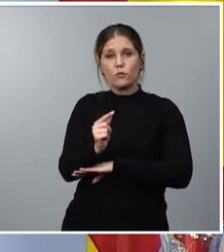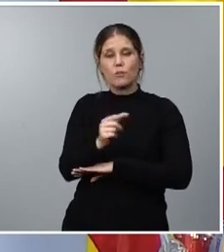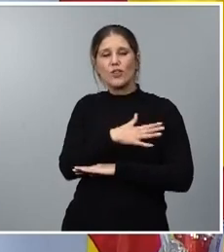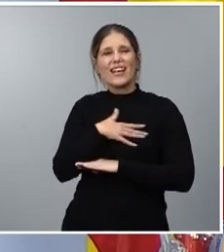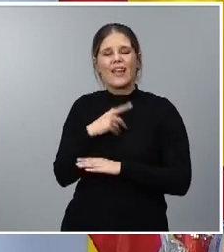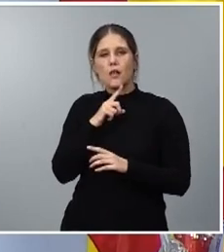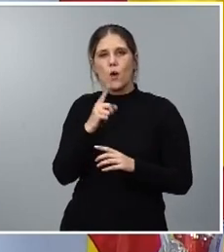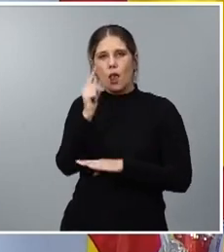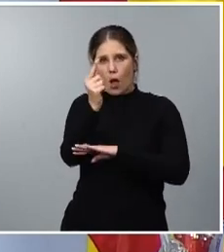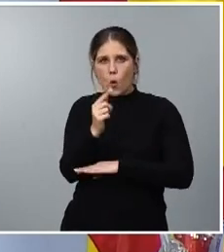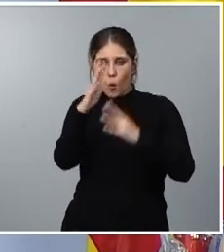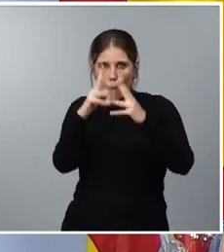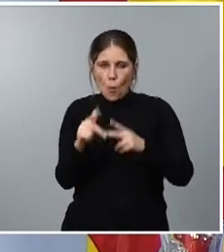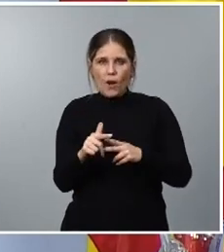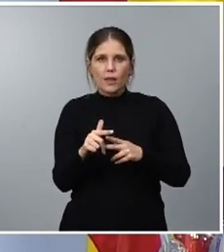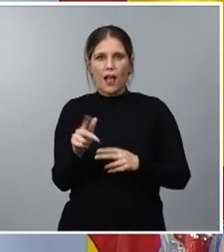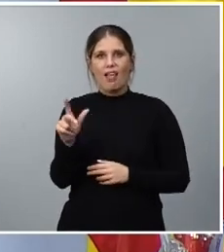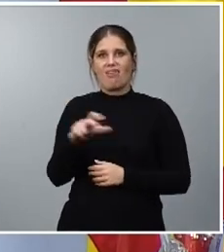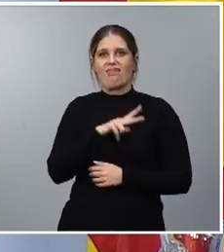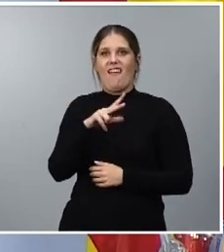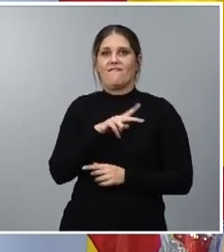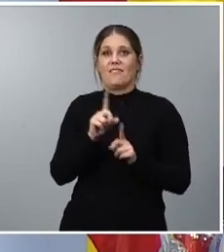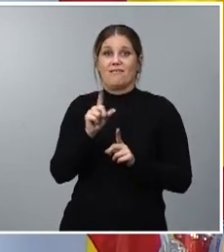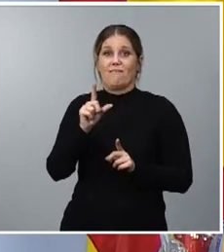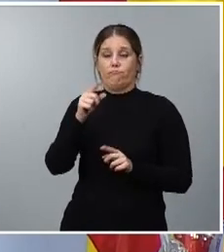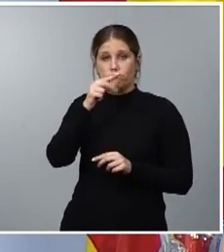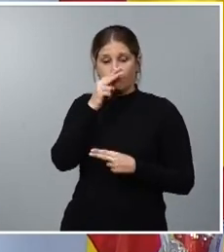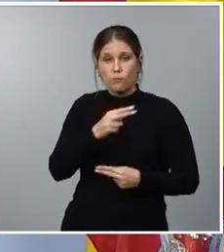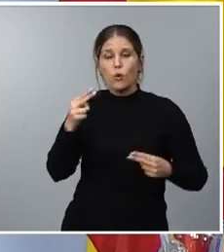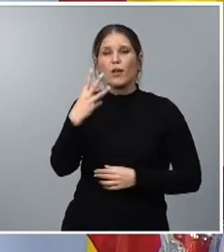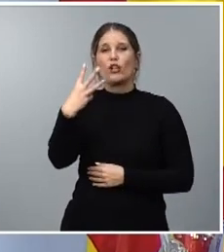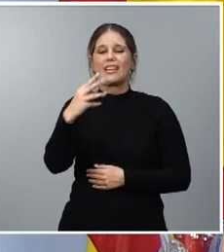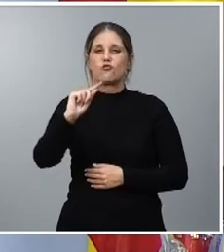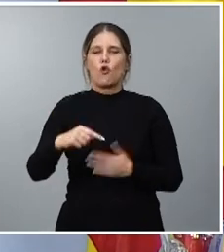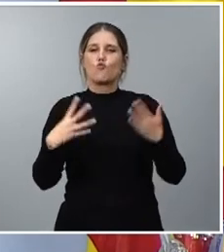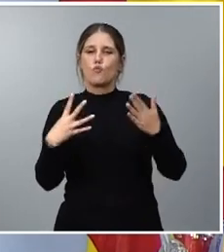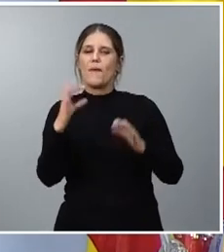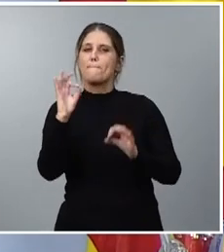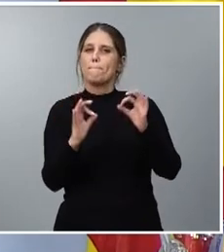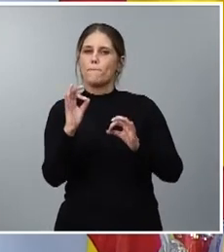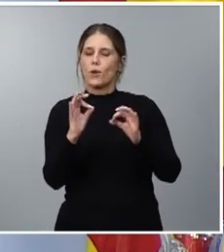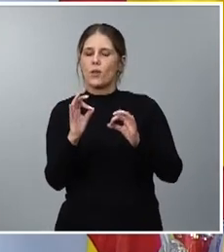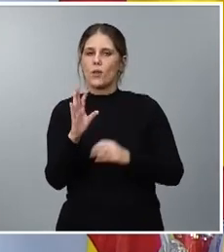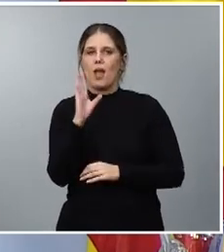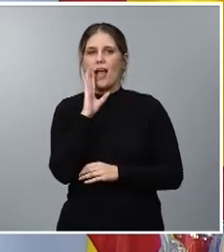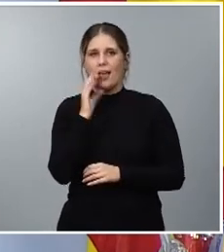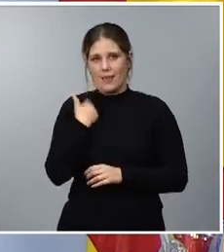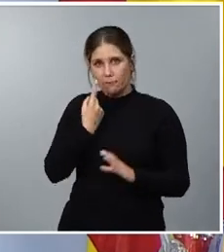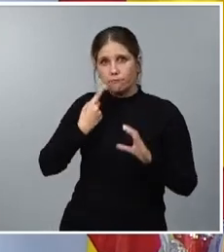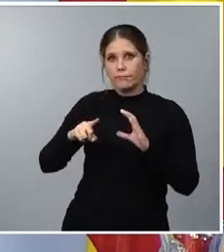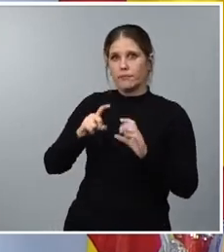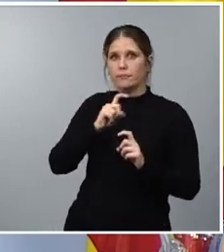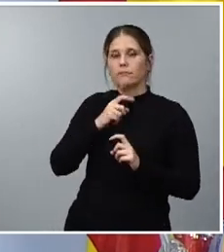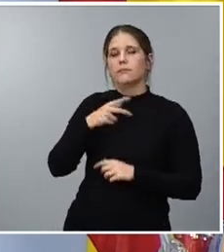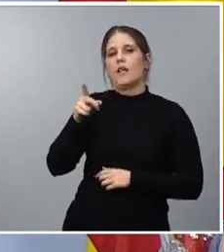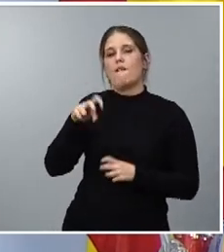cuentas en el entorno del déficit público del 3,9% que se remitió a Bruselas y